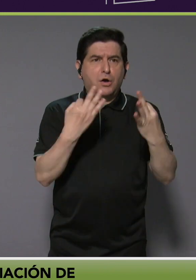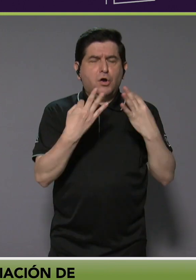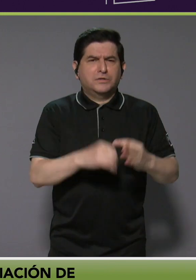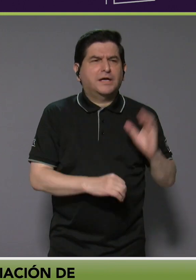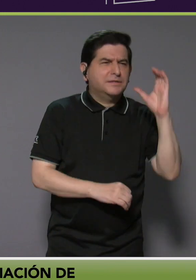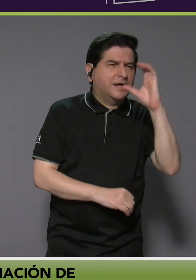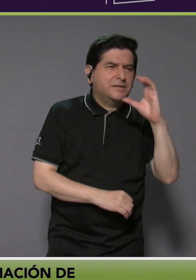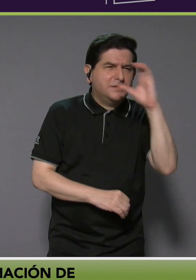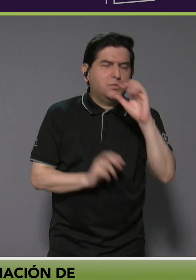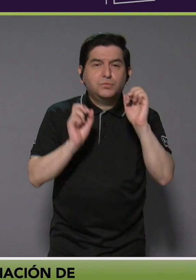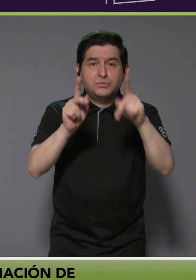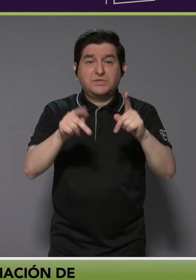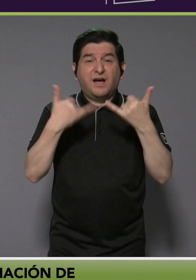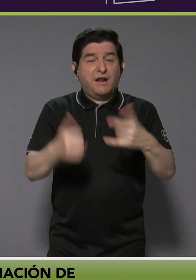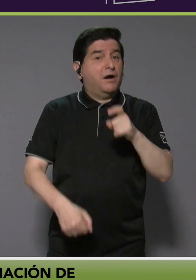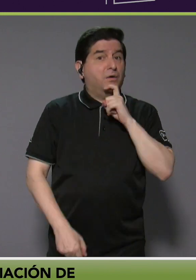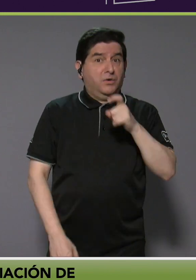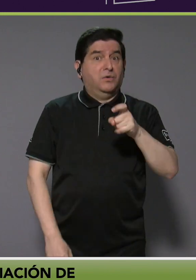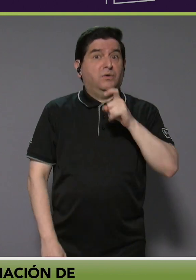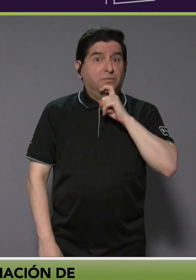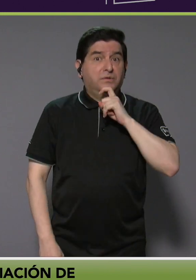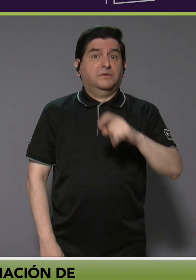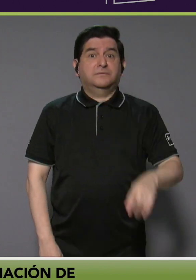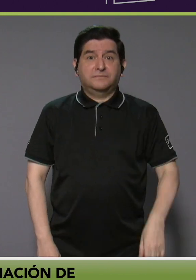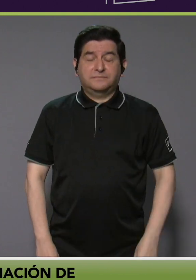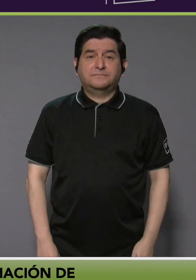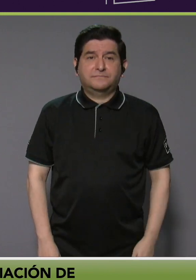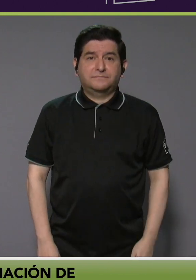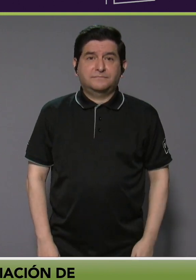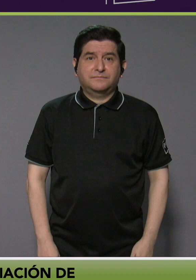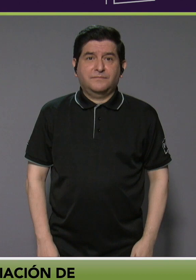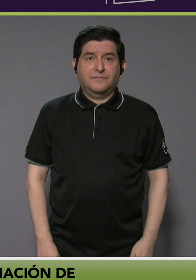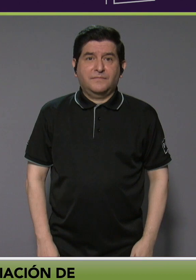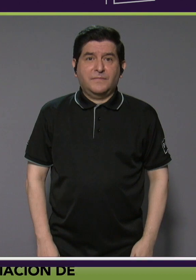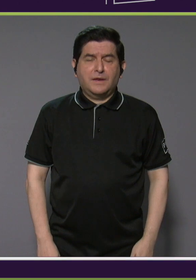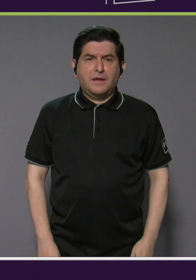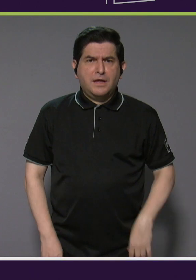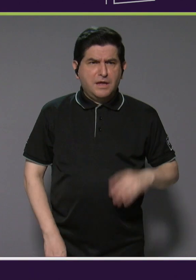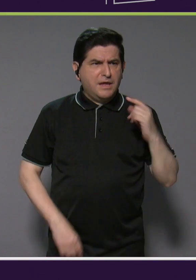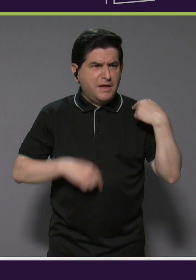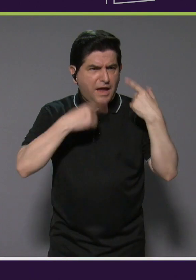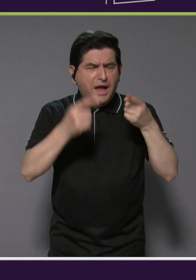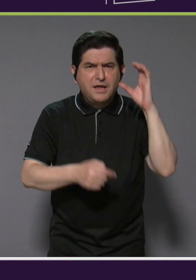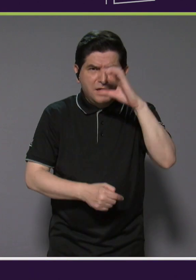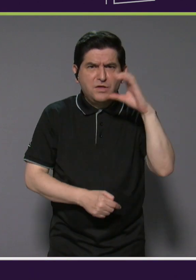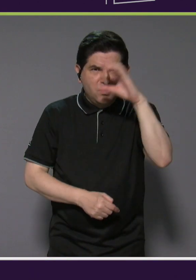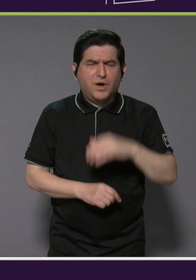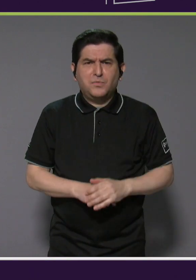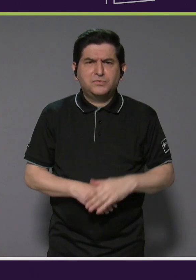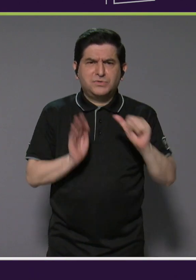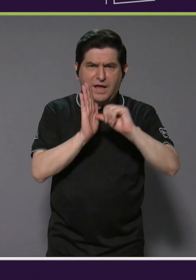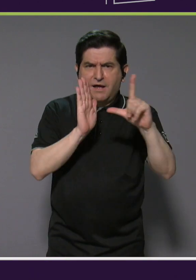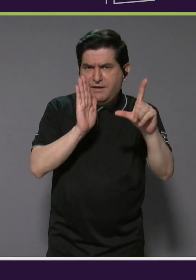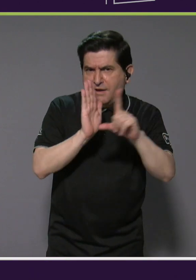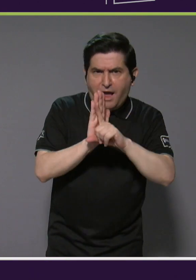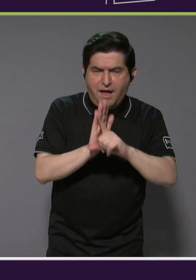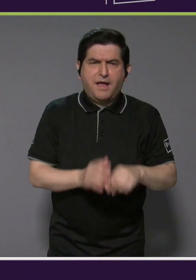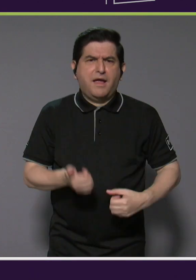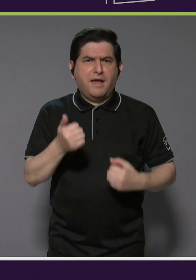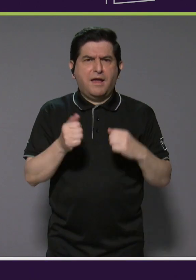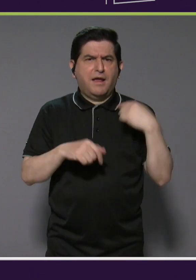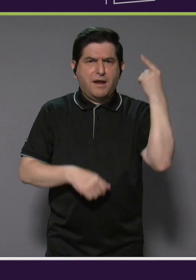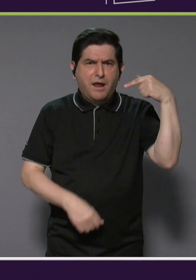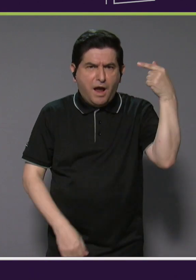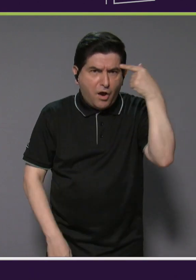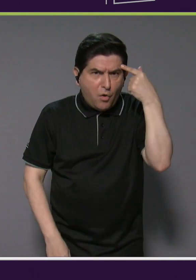puertas que es muy difícil ahora y todo eso. ¿Cómo les ha ido? ¿Han ido a tocar puertas? ¿Han ido a la asamblea aleativa? ¿Han ido al